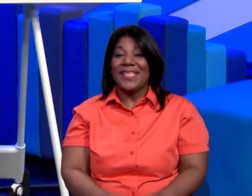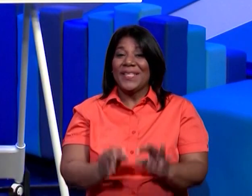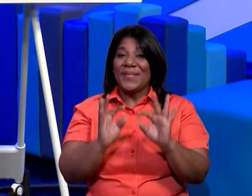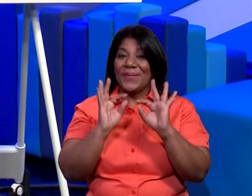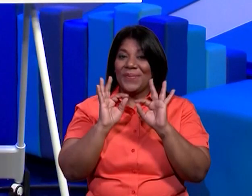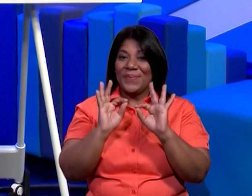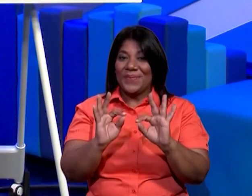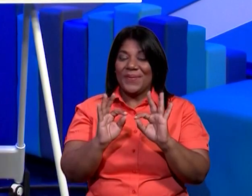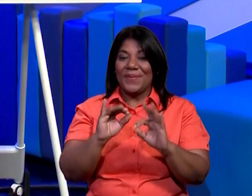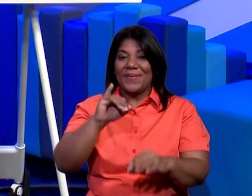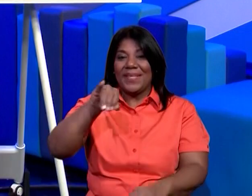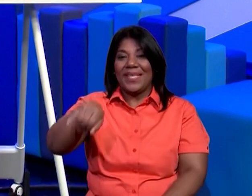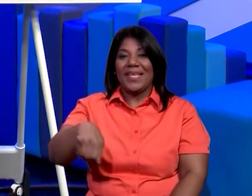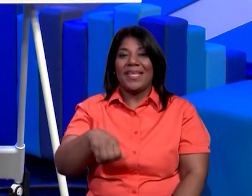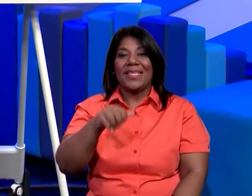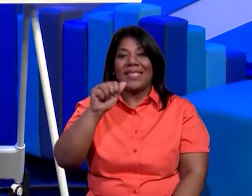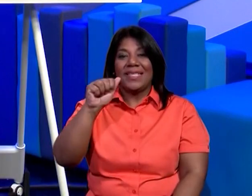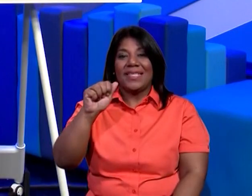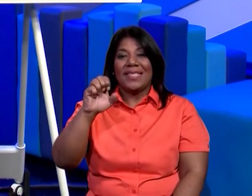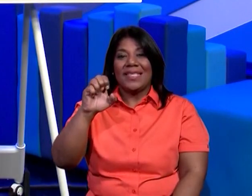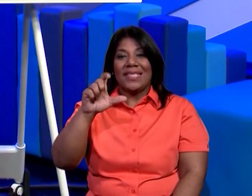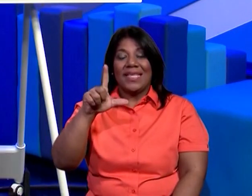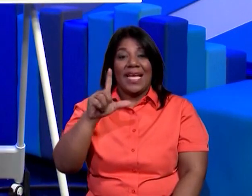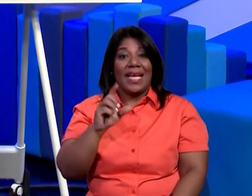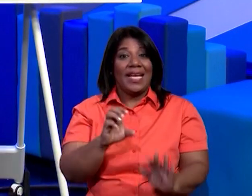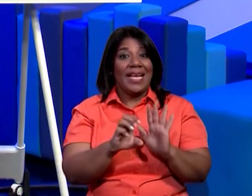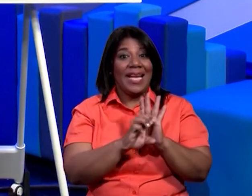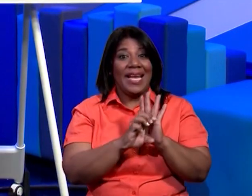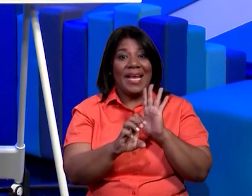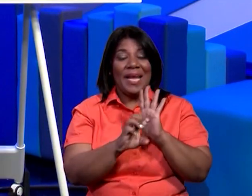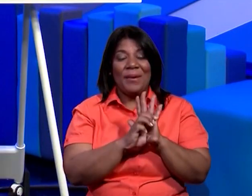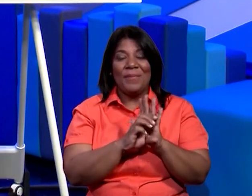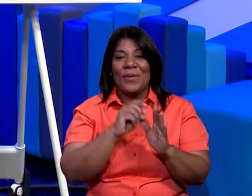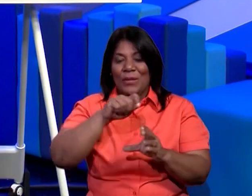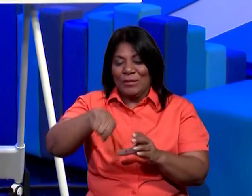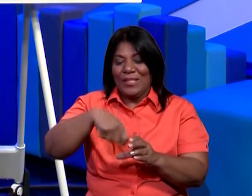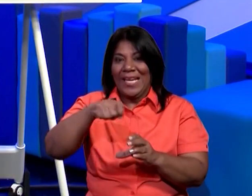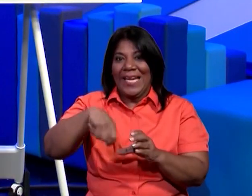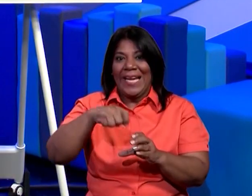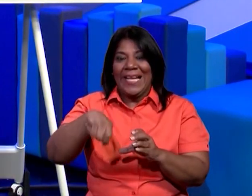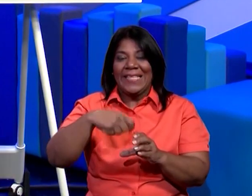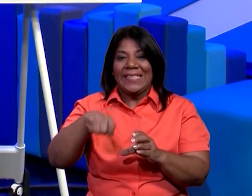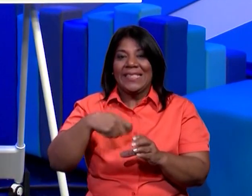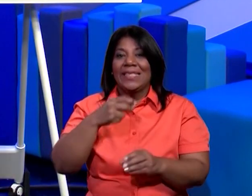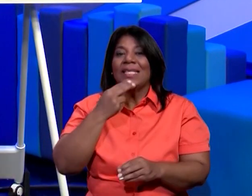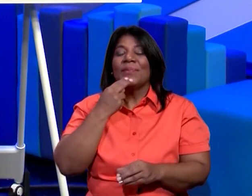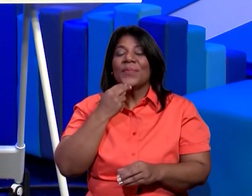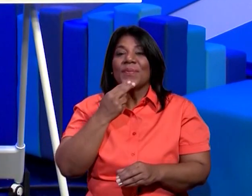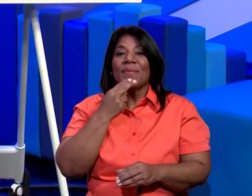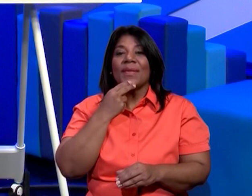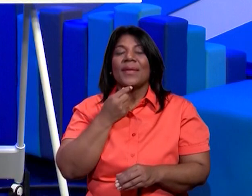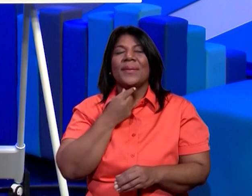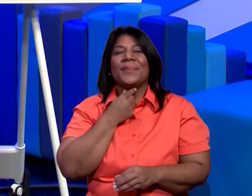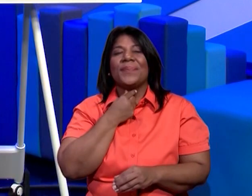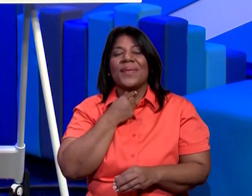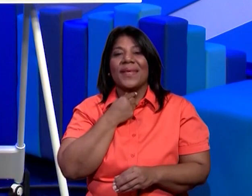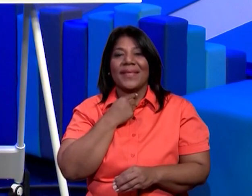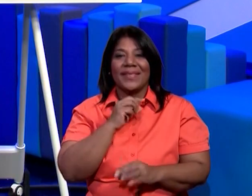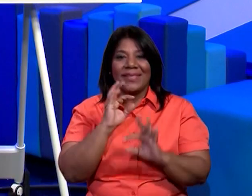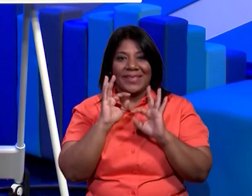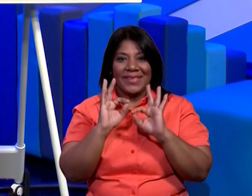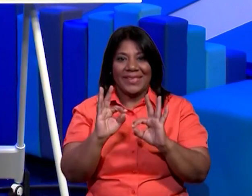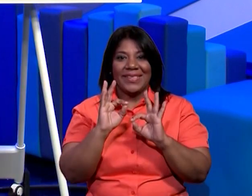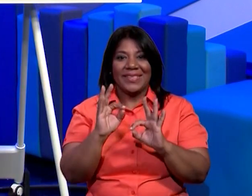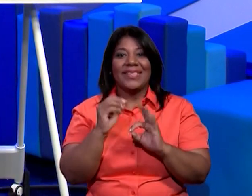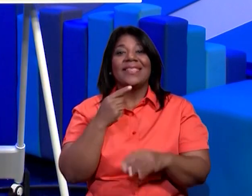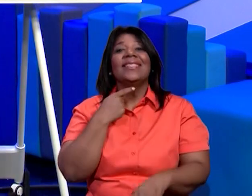bien ya él es el excelente ese ejemplo de la chicha la chicha dulce verdad gracias a las papilas gustativas el sentido